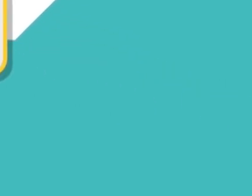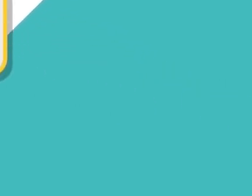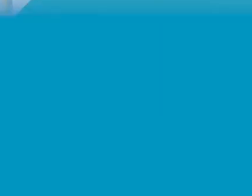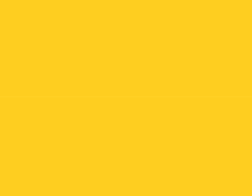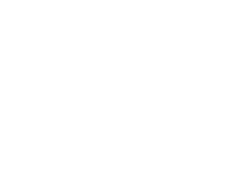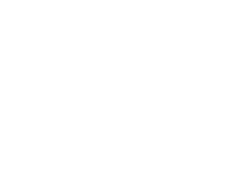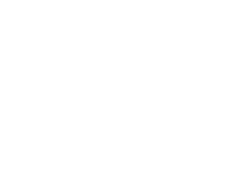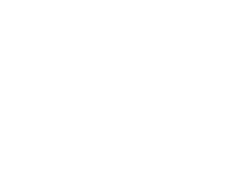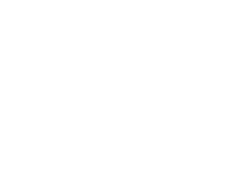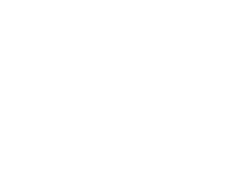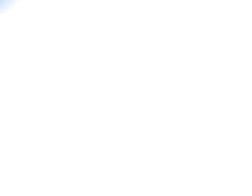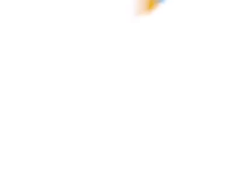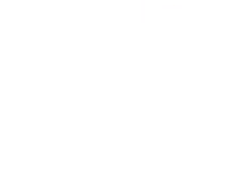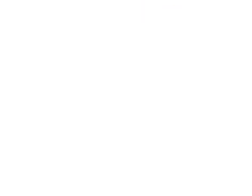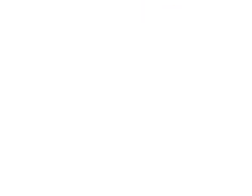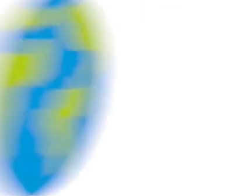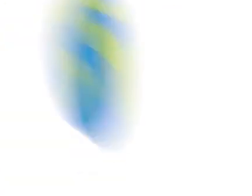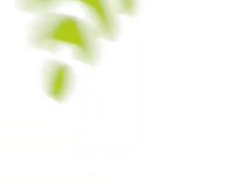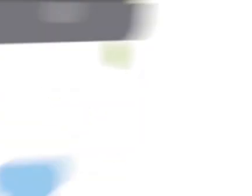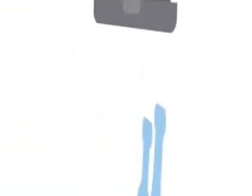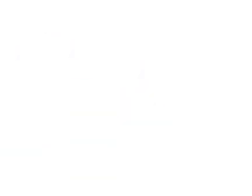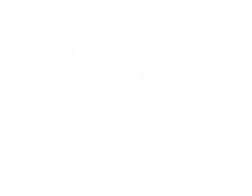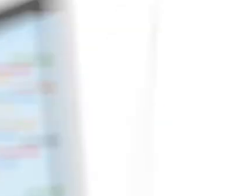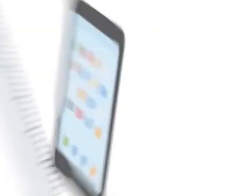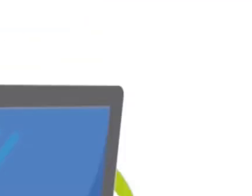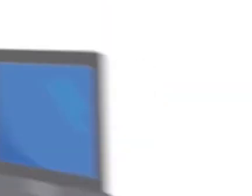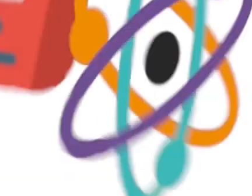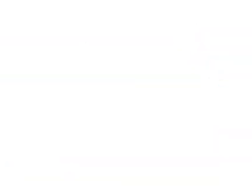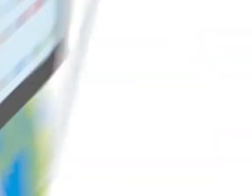y y